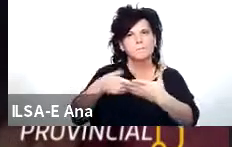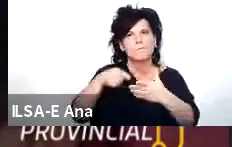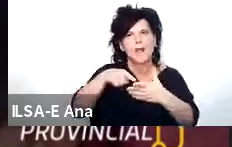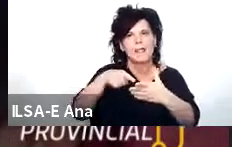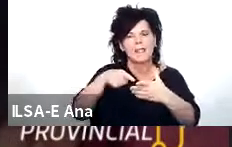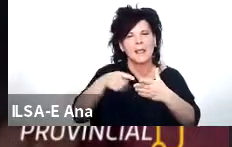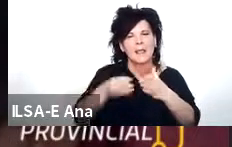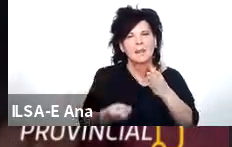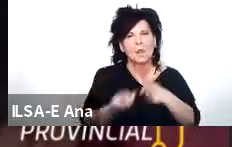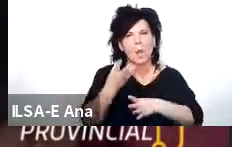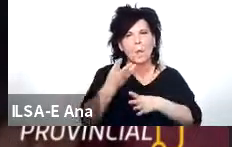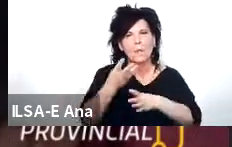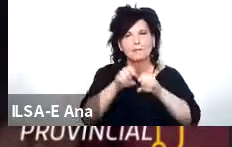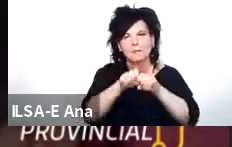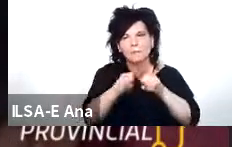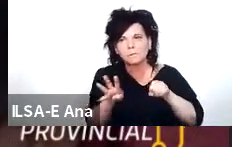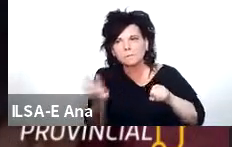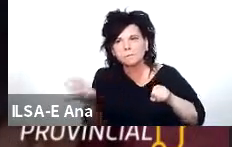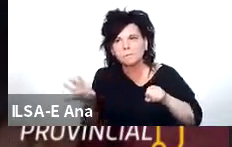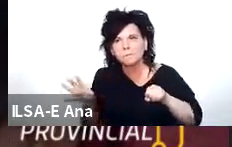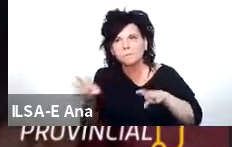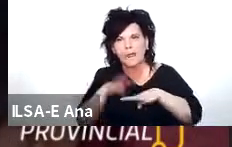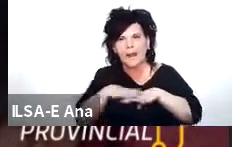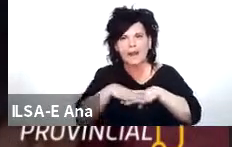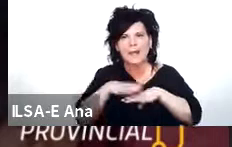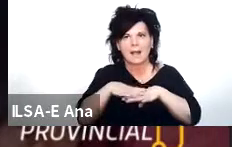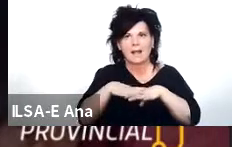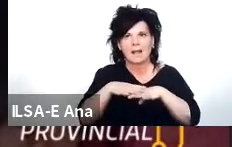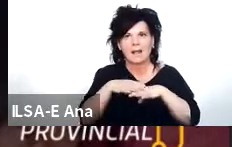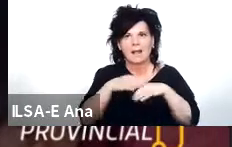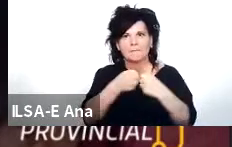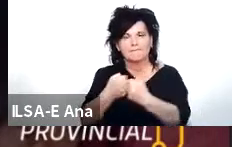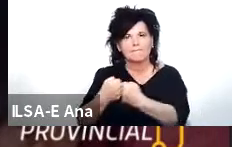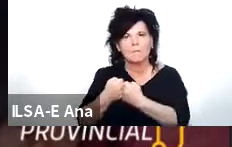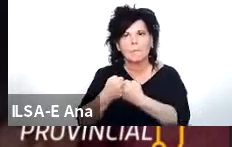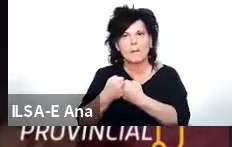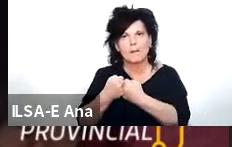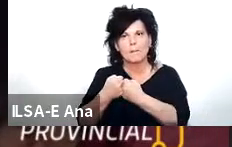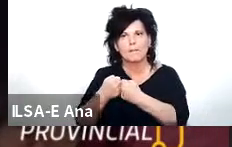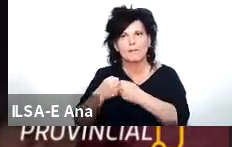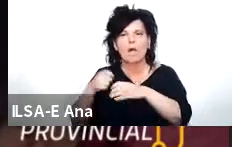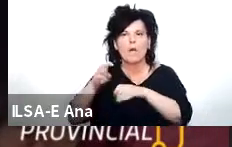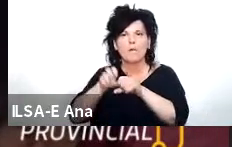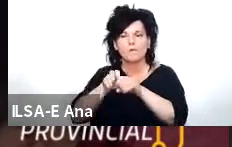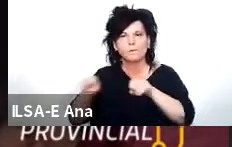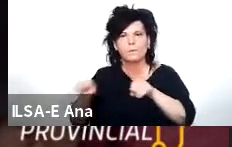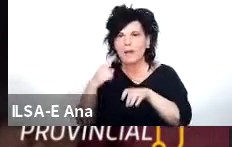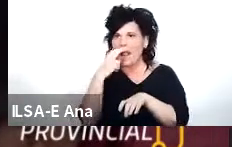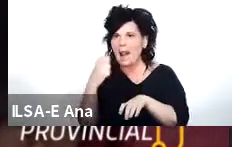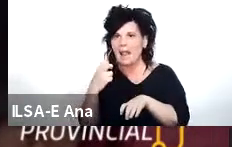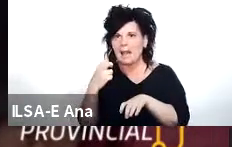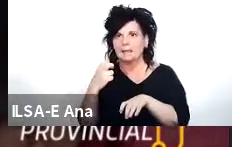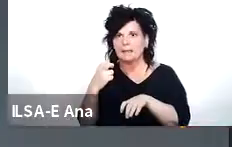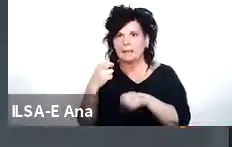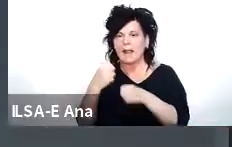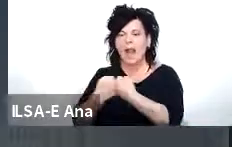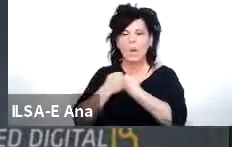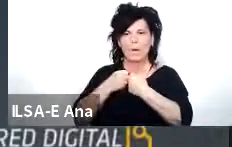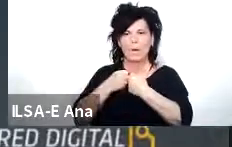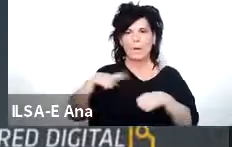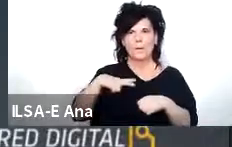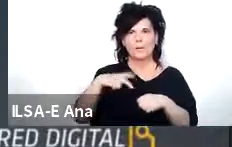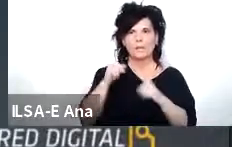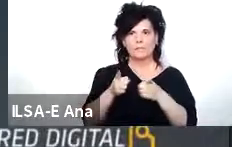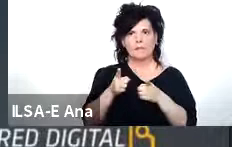importante tendido de fibra óptica complementado con fibra óptica de la eléctrica de la provincia y con acuerdos de privados ir